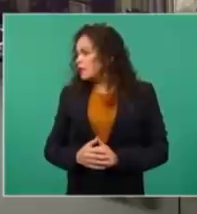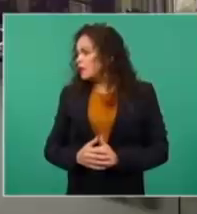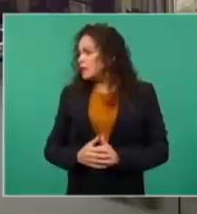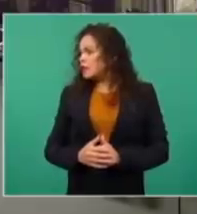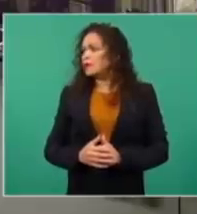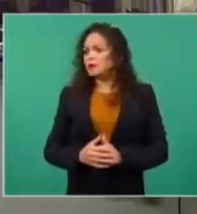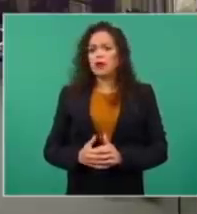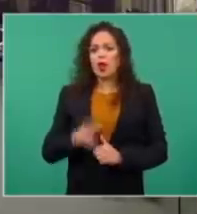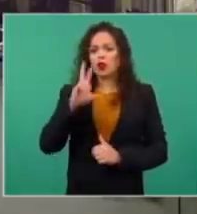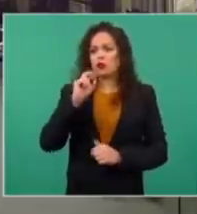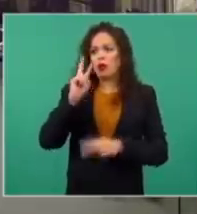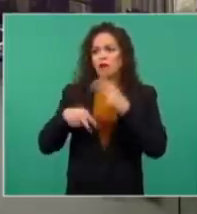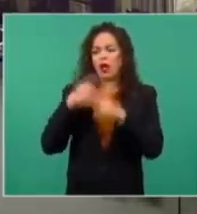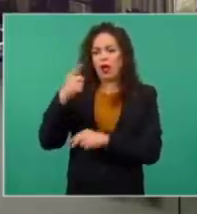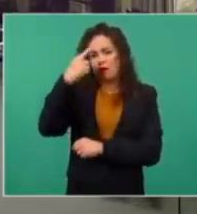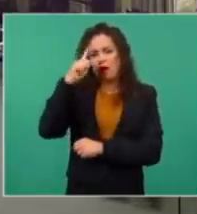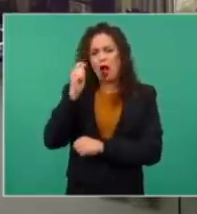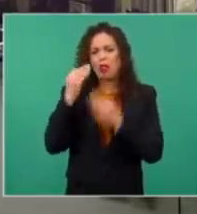ratificarla. Entonces, ya.